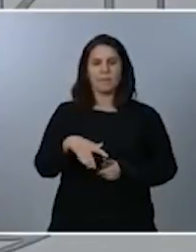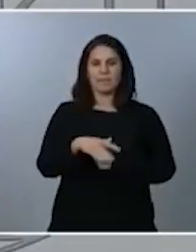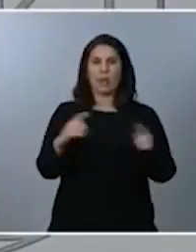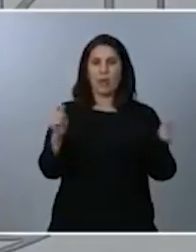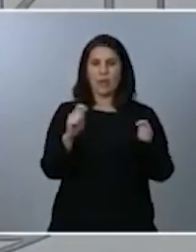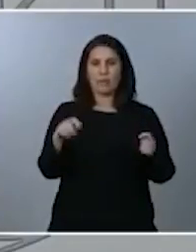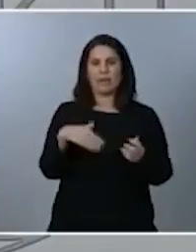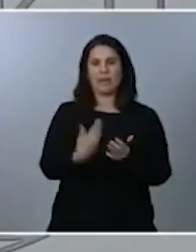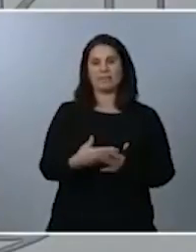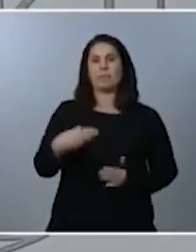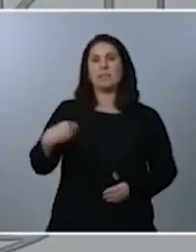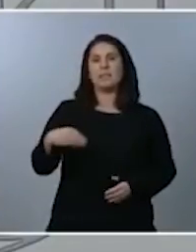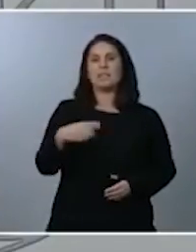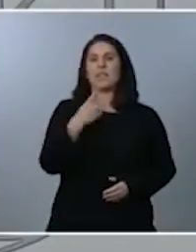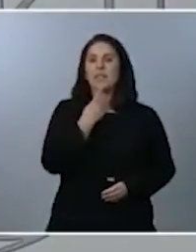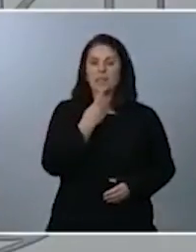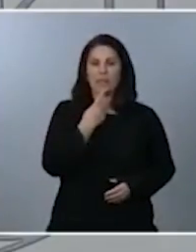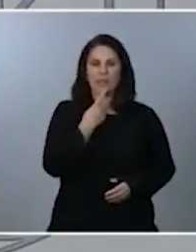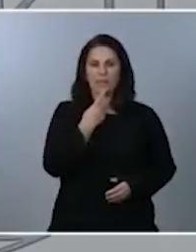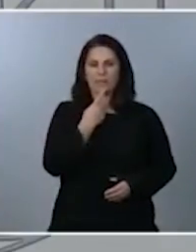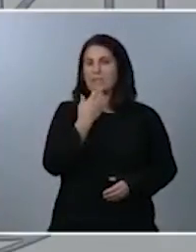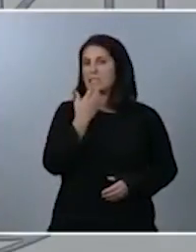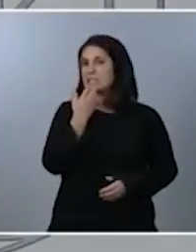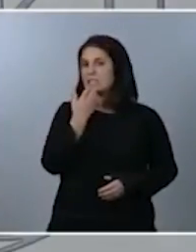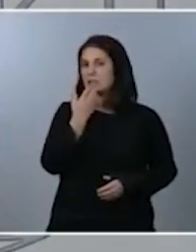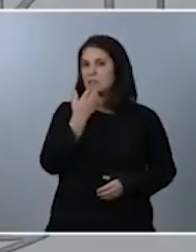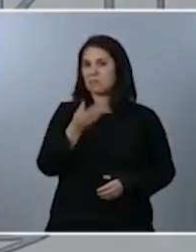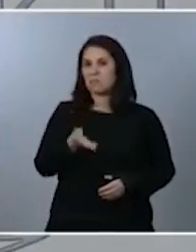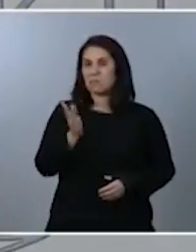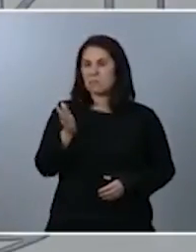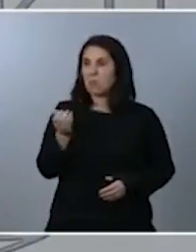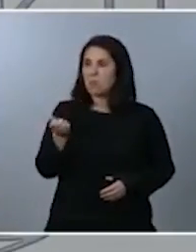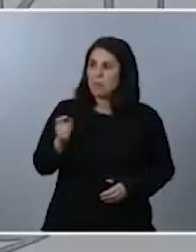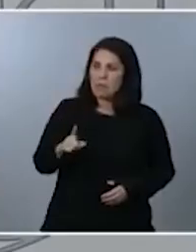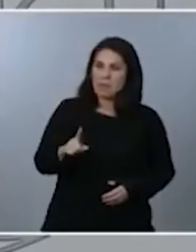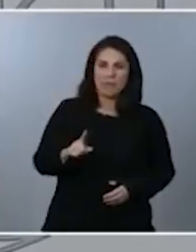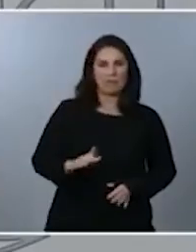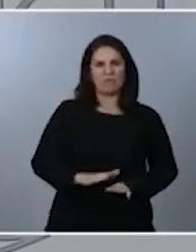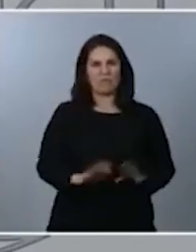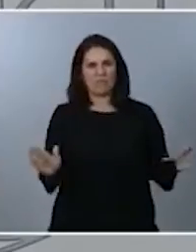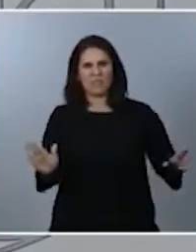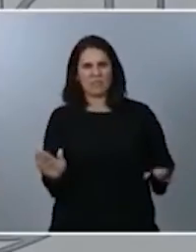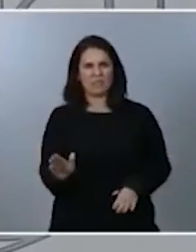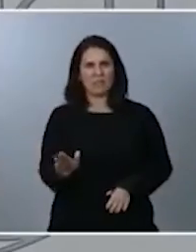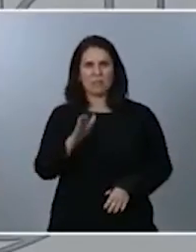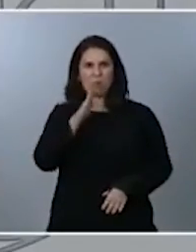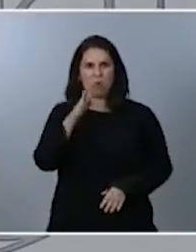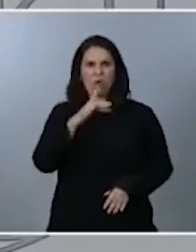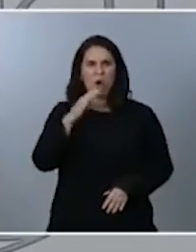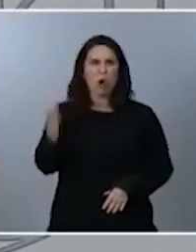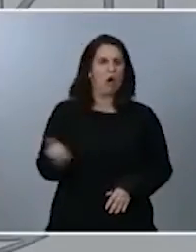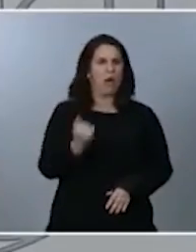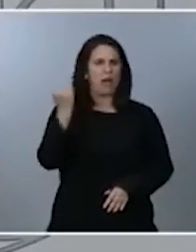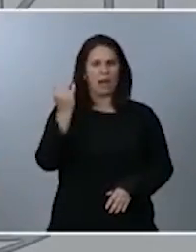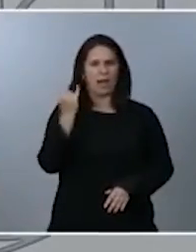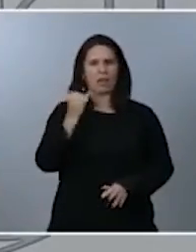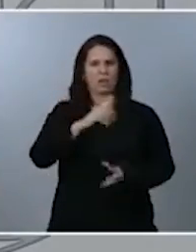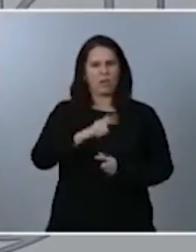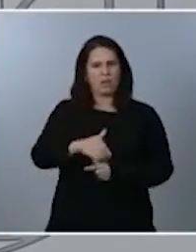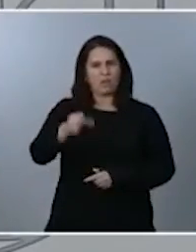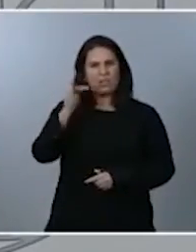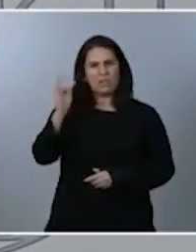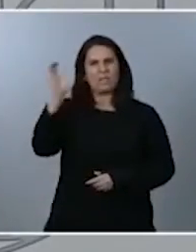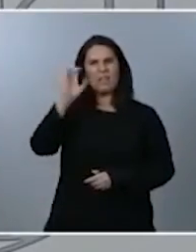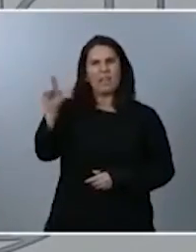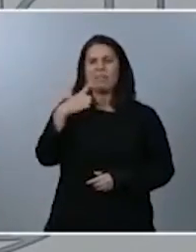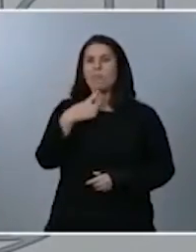decaería si no es necesario mantenerlo porque ojalá tengamos noticias positivas sobre todo procedentes de la ciencia que den por